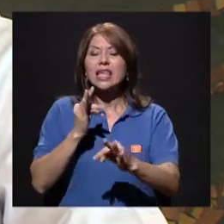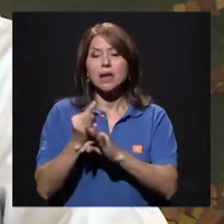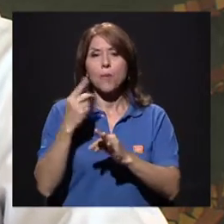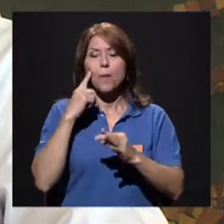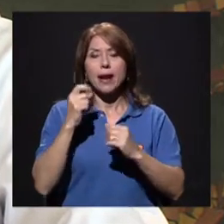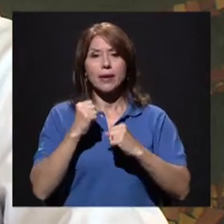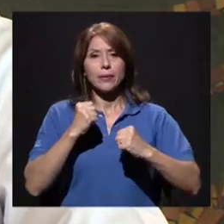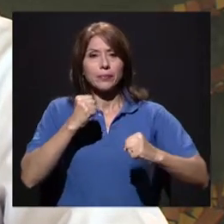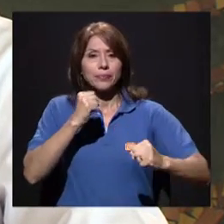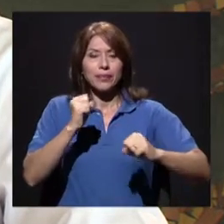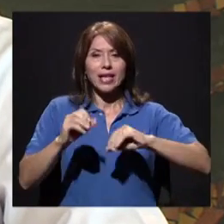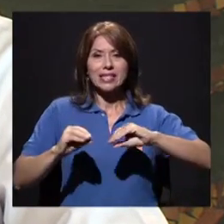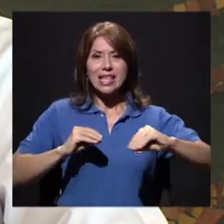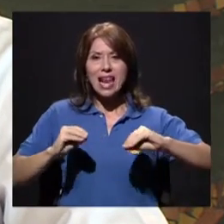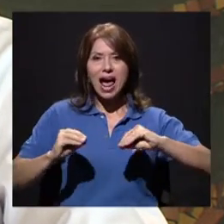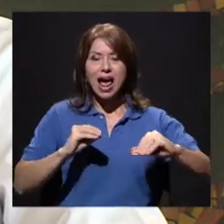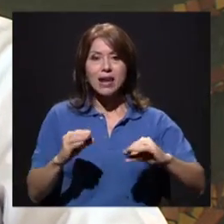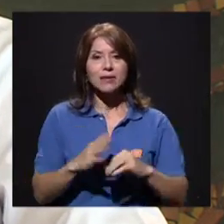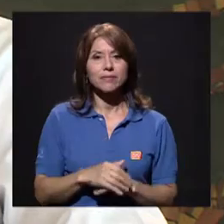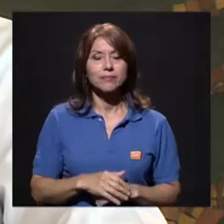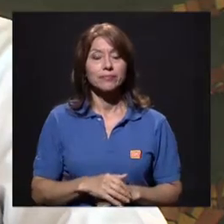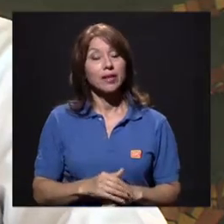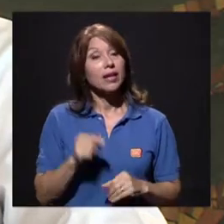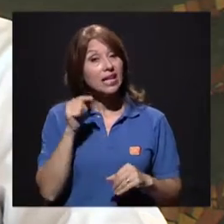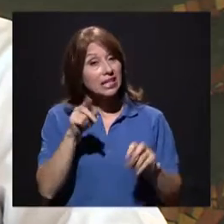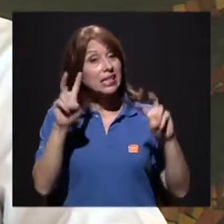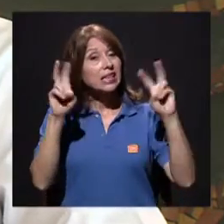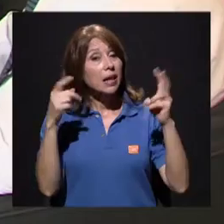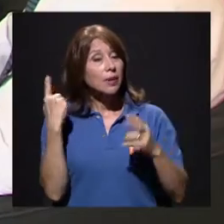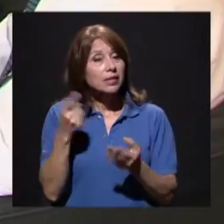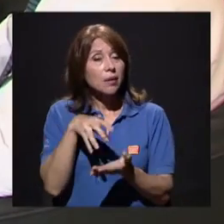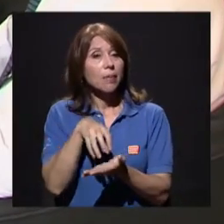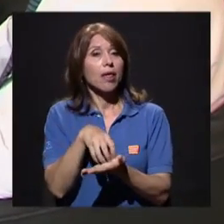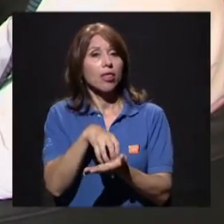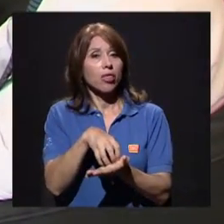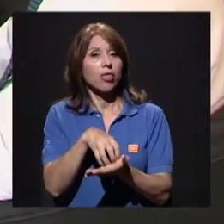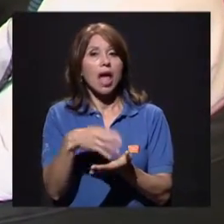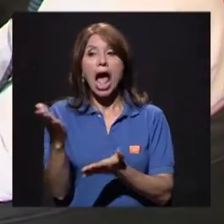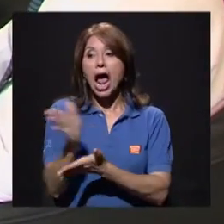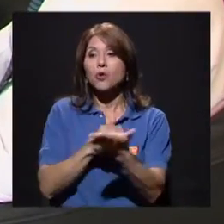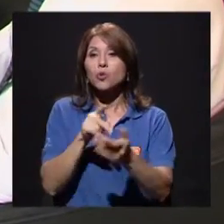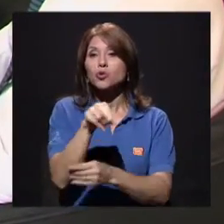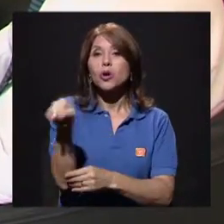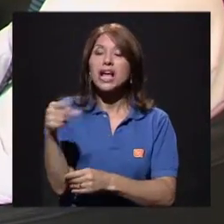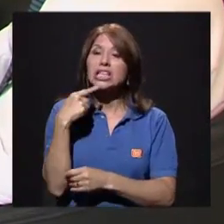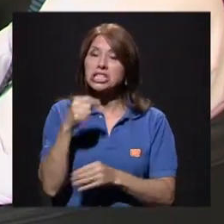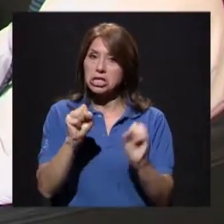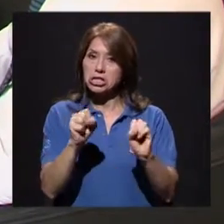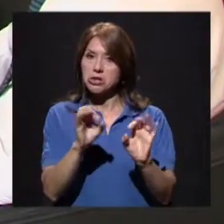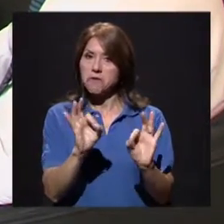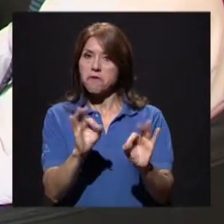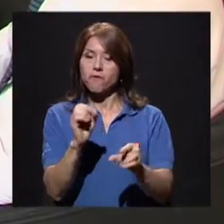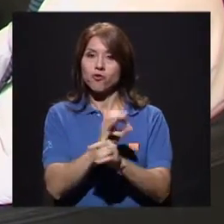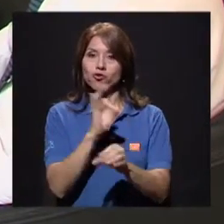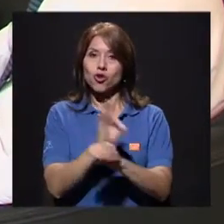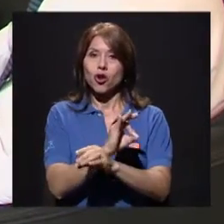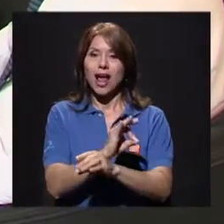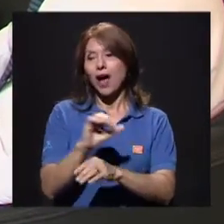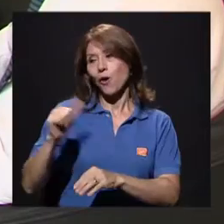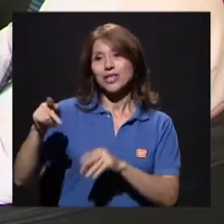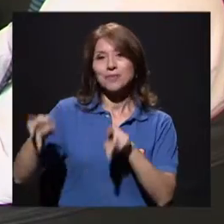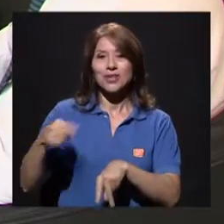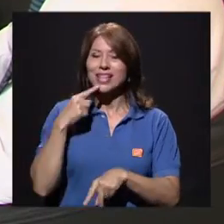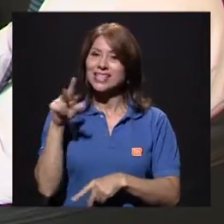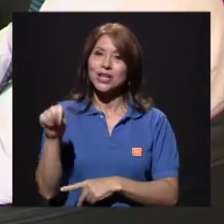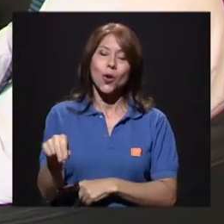se recomienda? Ok, ese es un tema de nunca acabar. Algunos colegas dicen que sí funciona, otros que no. Para mi